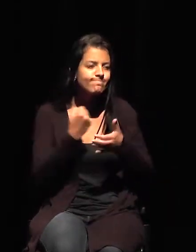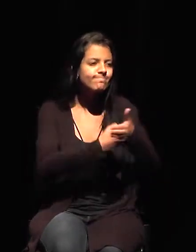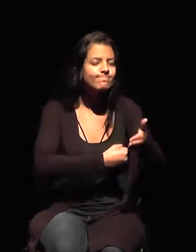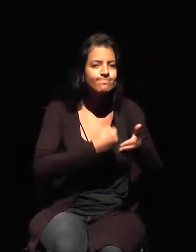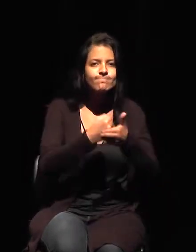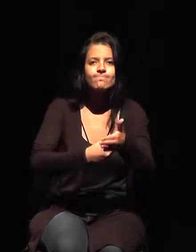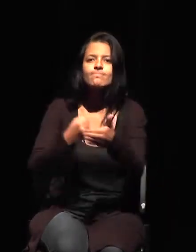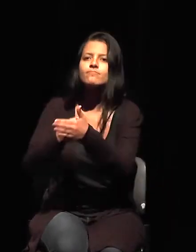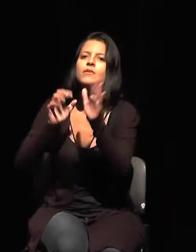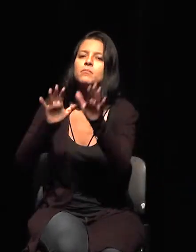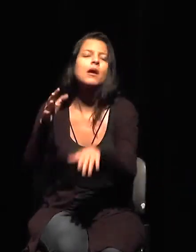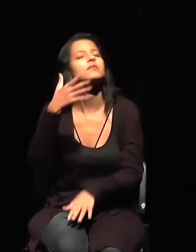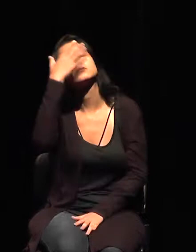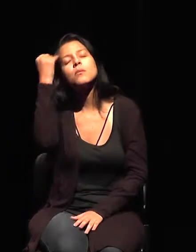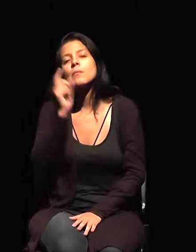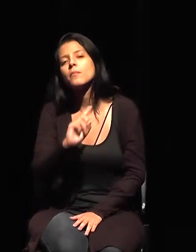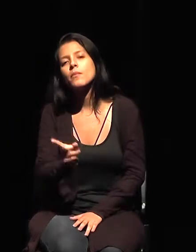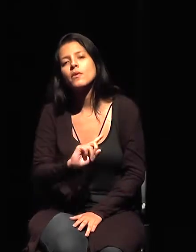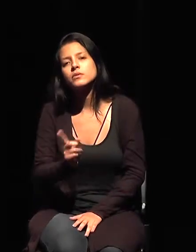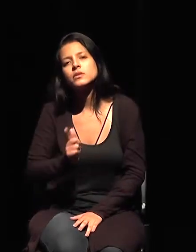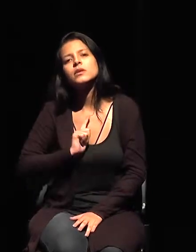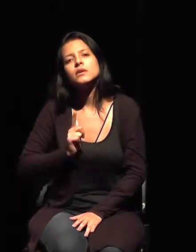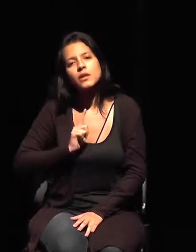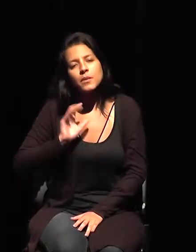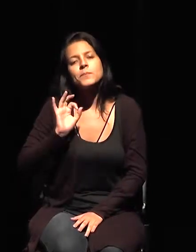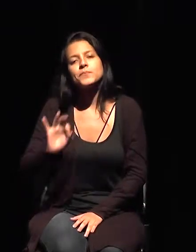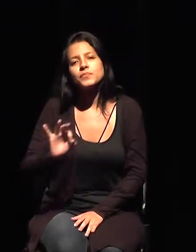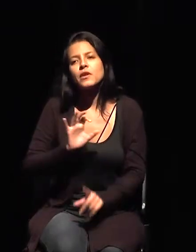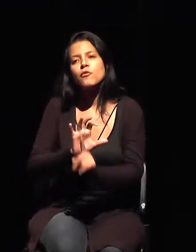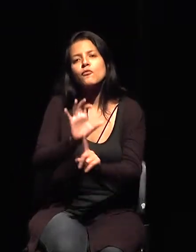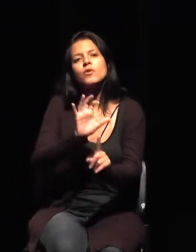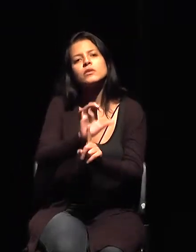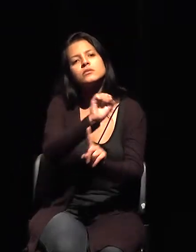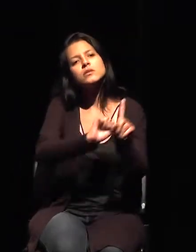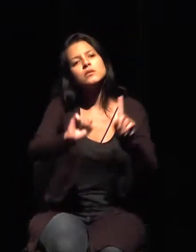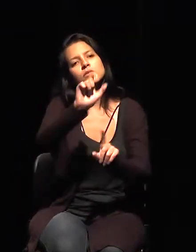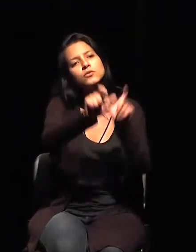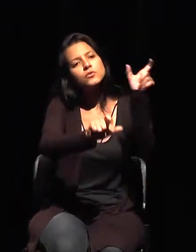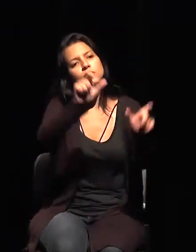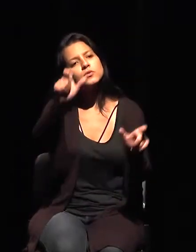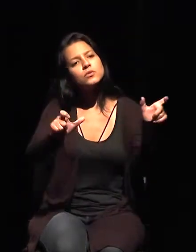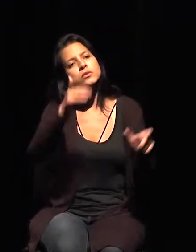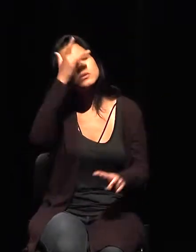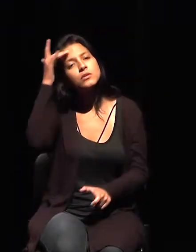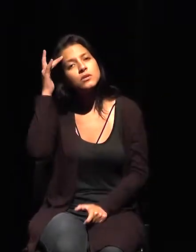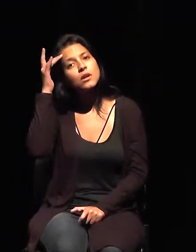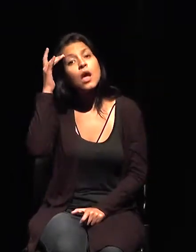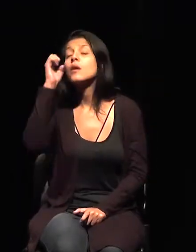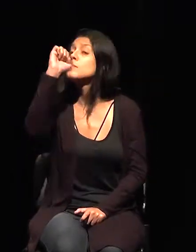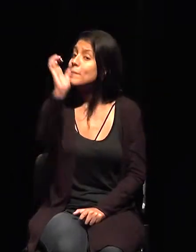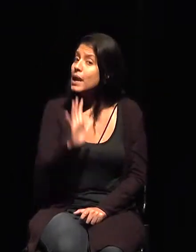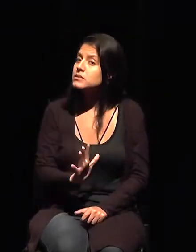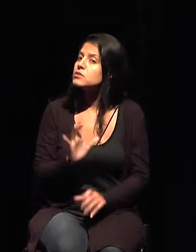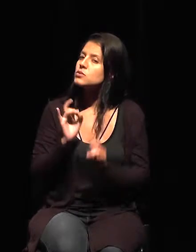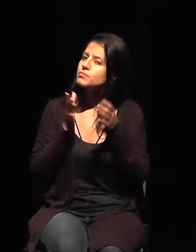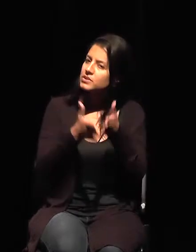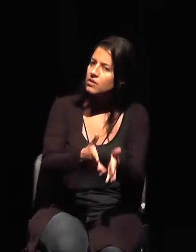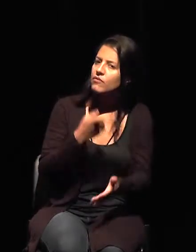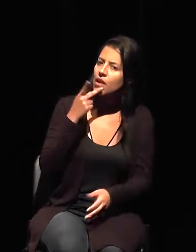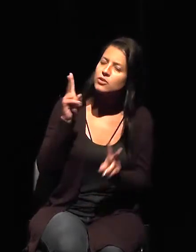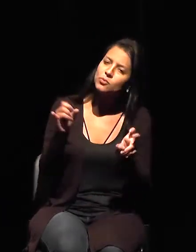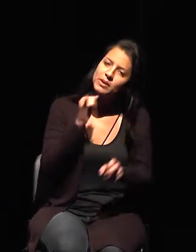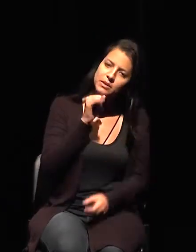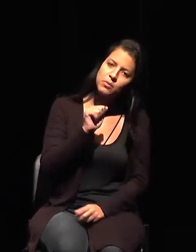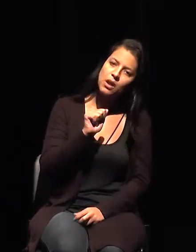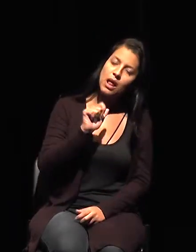influyendo en la sociedad civil y lo digo específicamente de Brasil, considerando la operación Lava Jato, que está muy